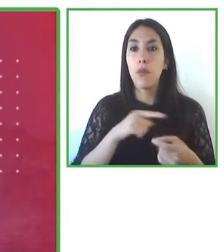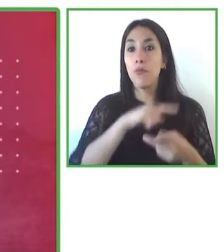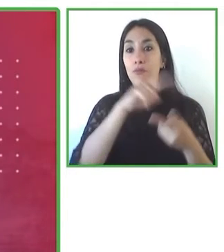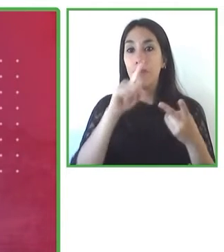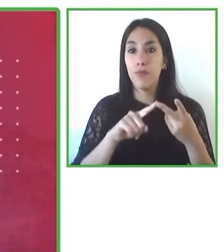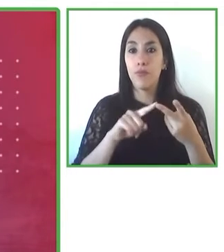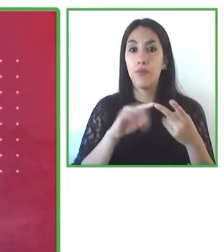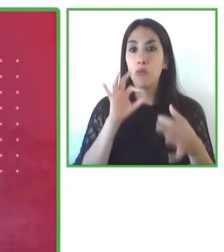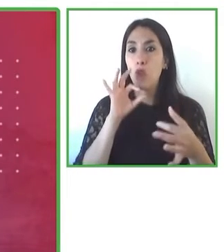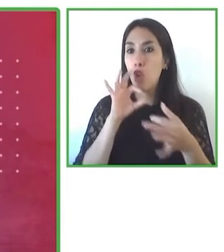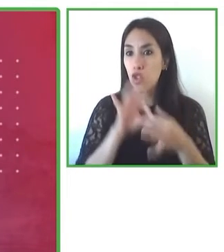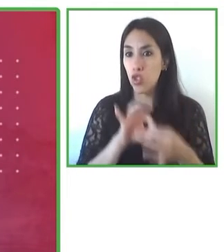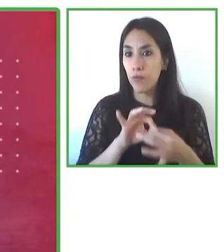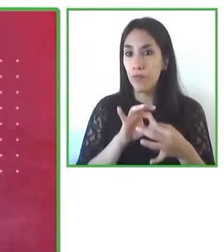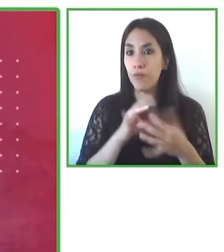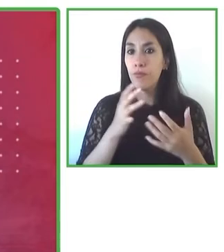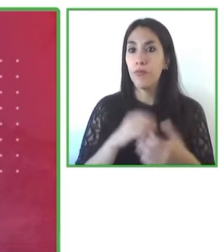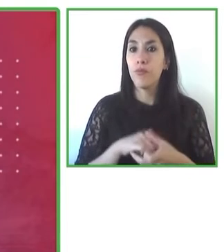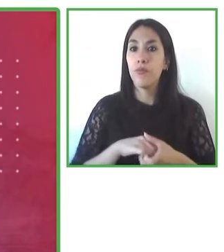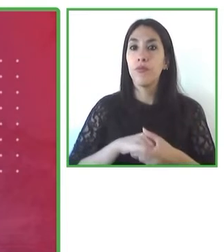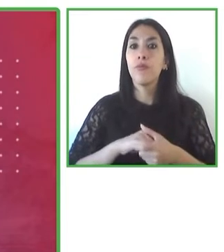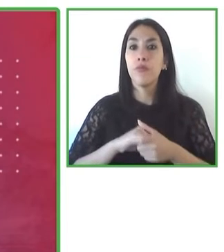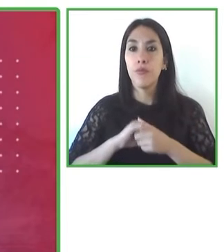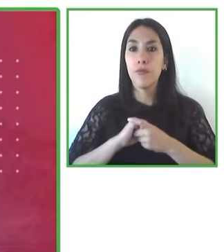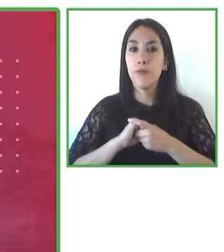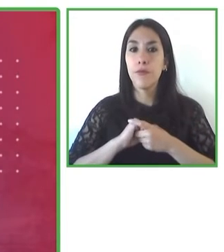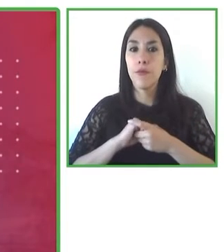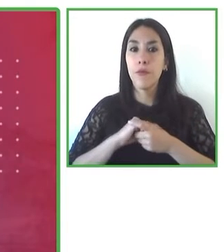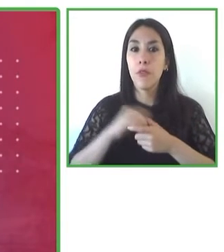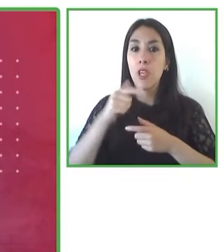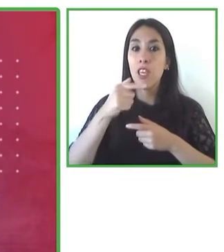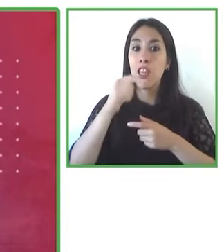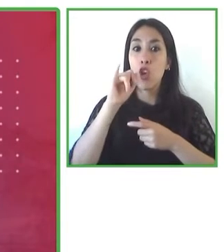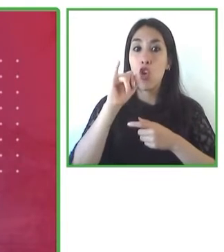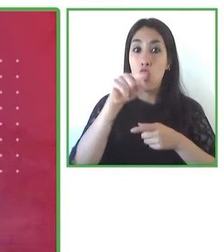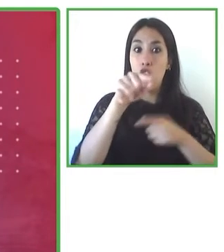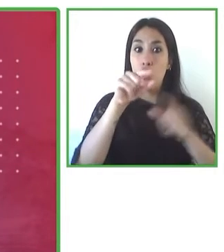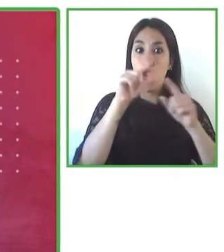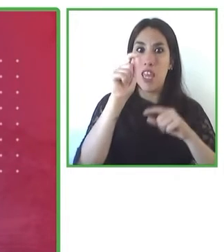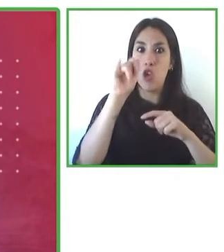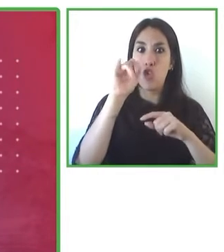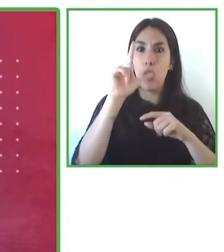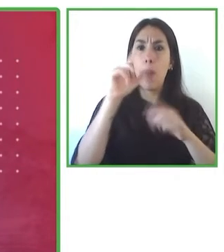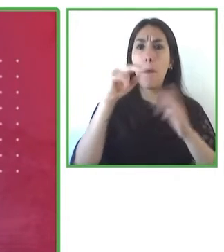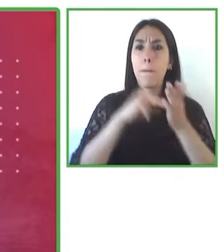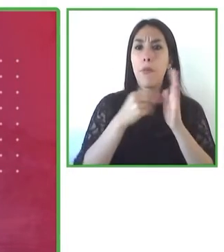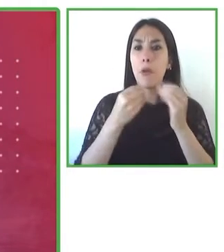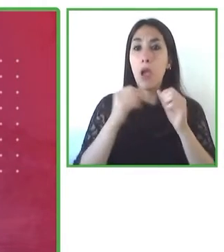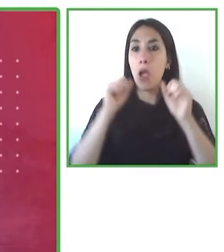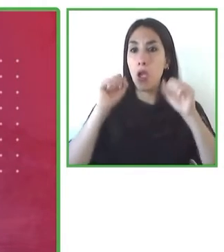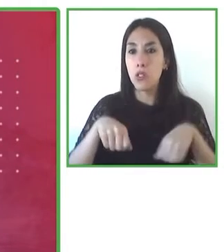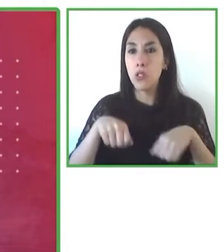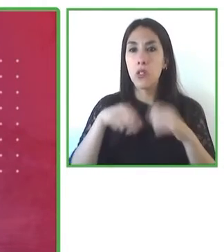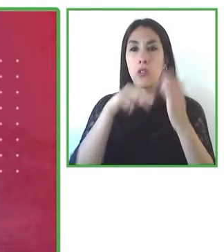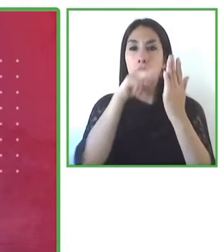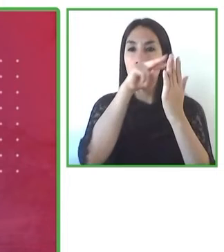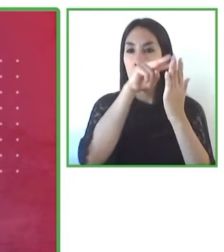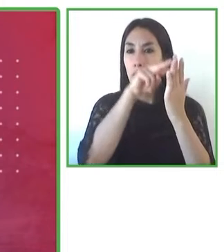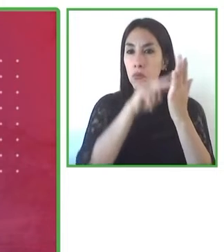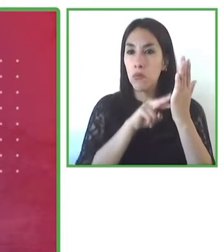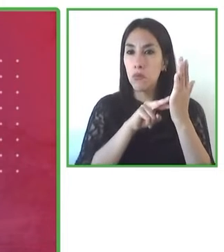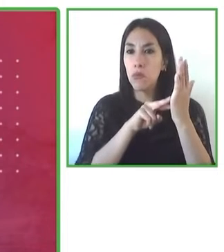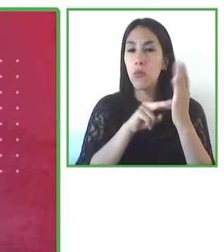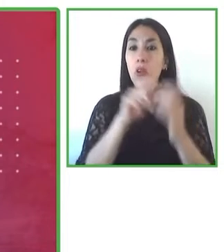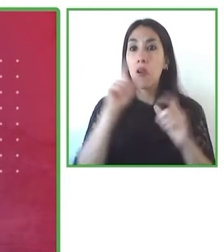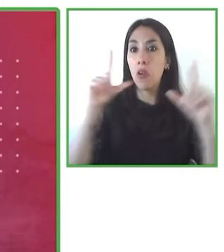en libros accesibles en formato digital, que se pudieran leer con un lector de pantalla y que se pudieran compartir con otras personas con discapacidad